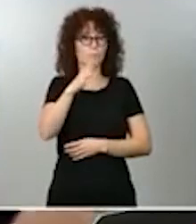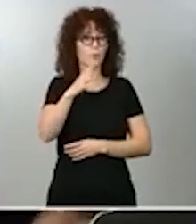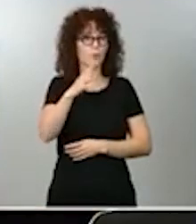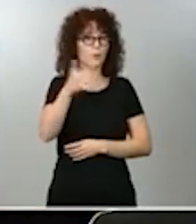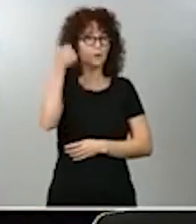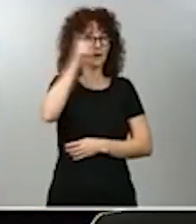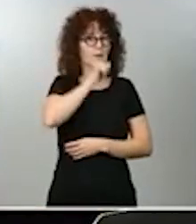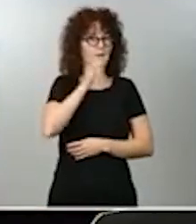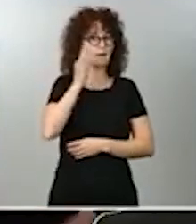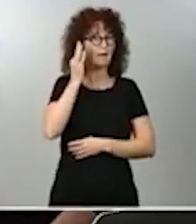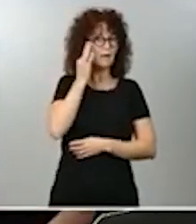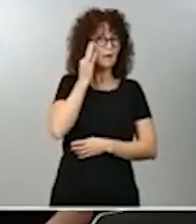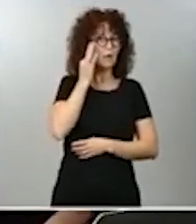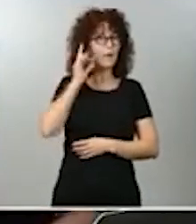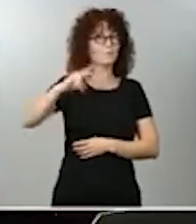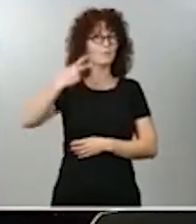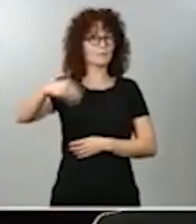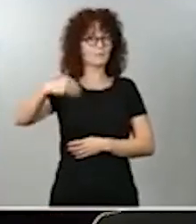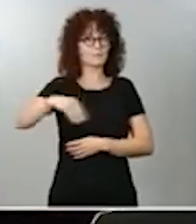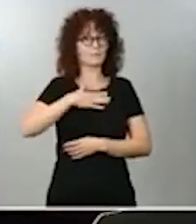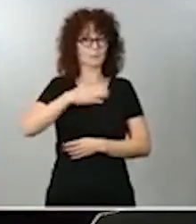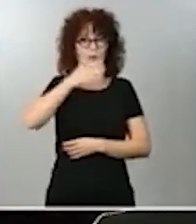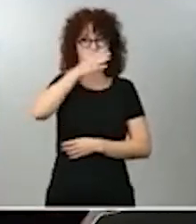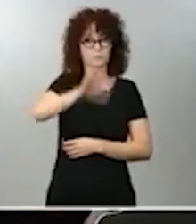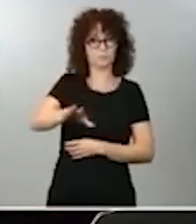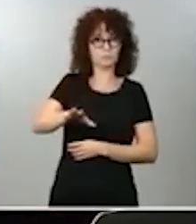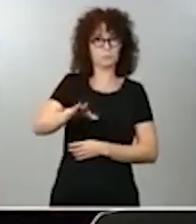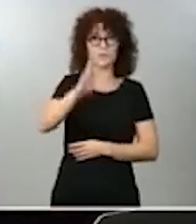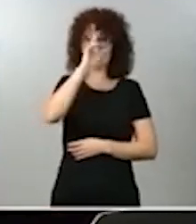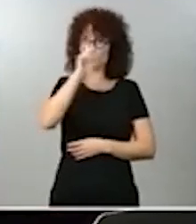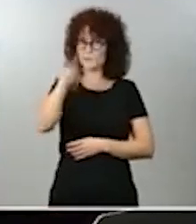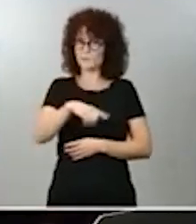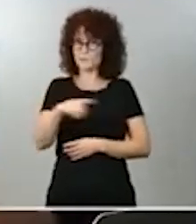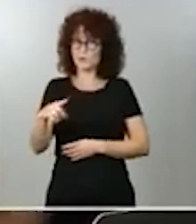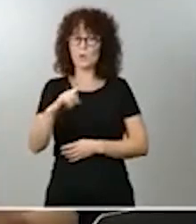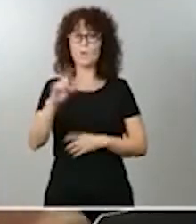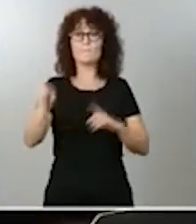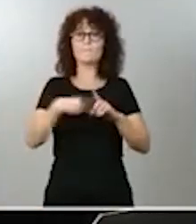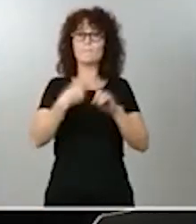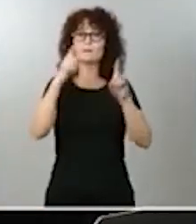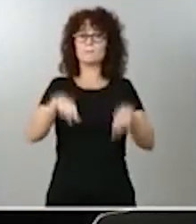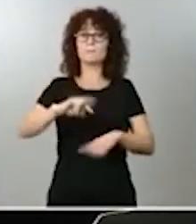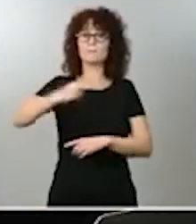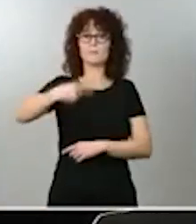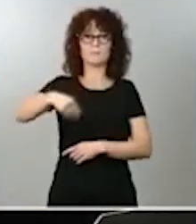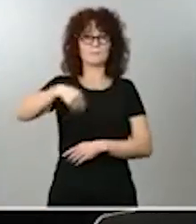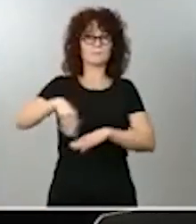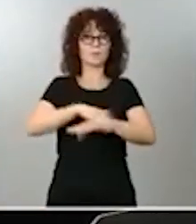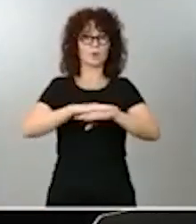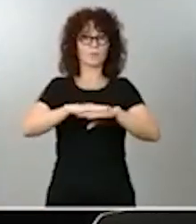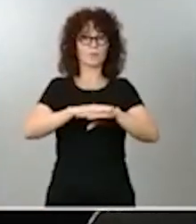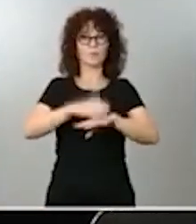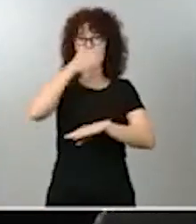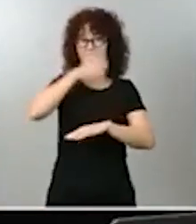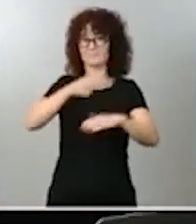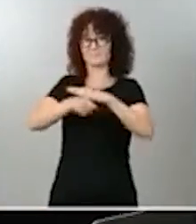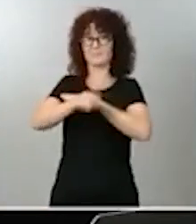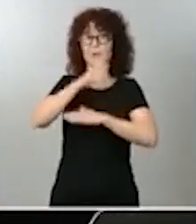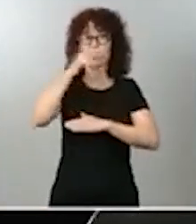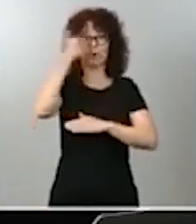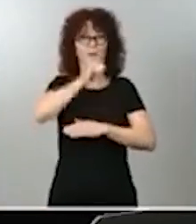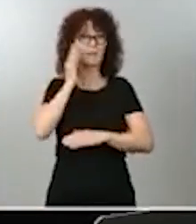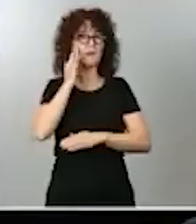del Gobierno pueda ser imputado por eso y si en caso de ser así un vicepresidente del Gobierno imputado por razones de género podría continuar en el cargo. Gracias.